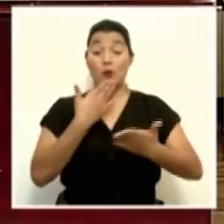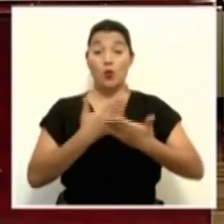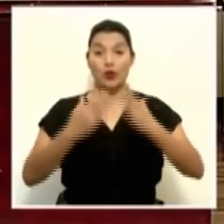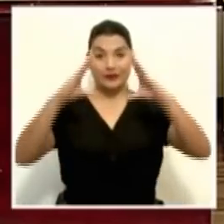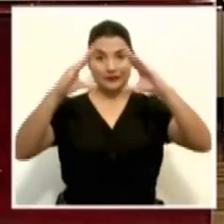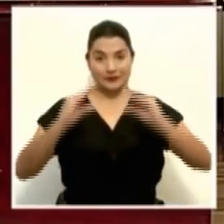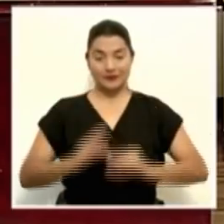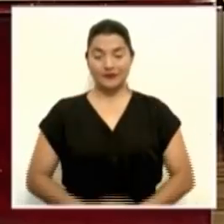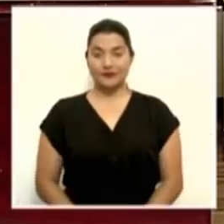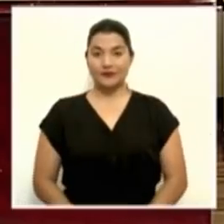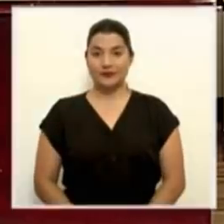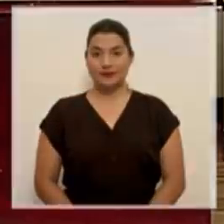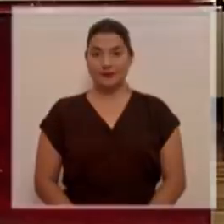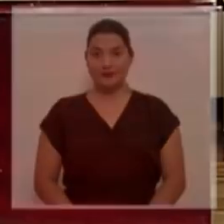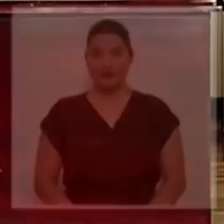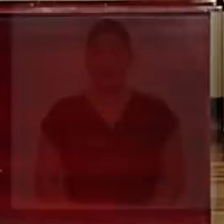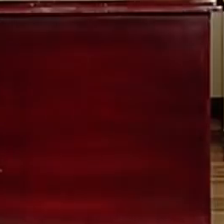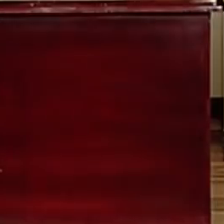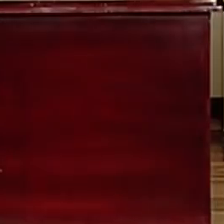buenas tardes.